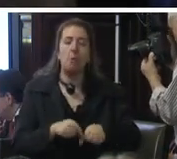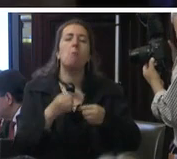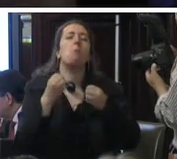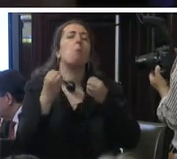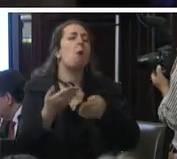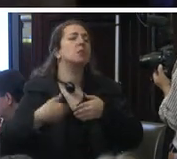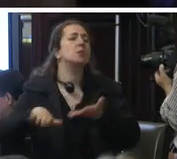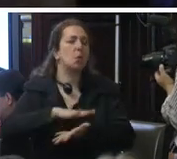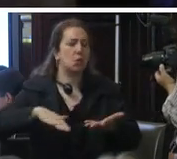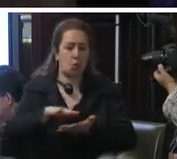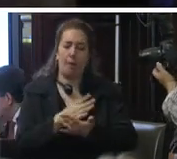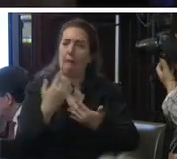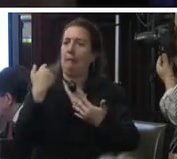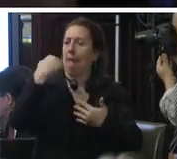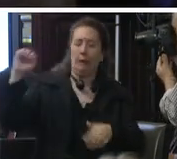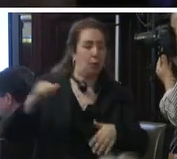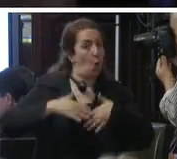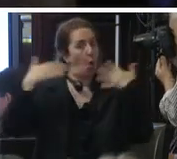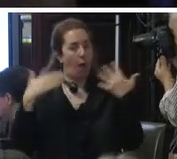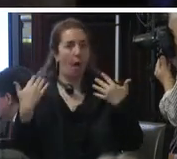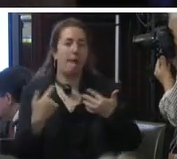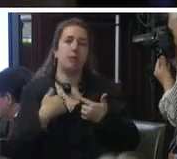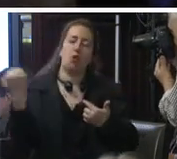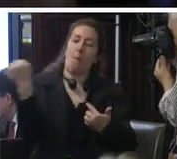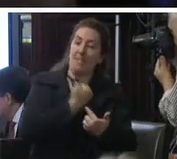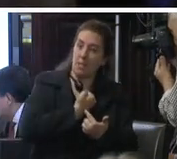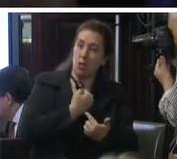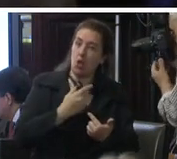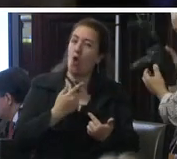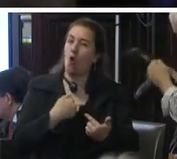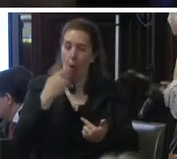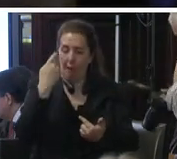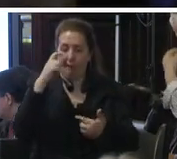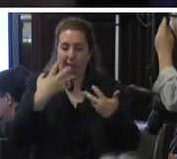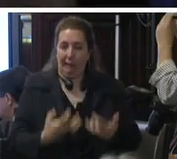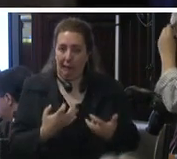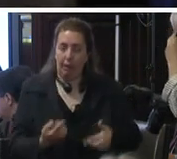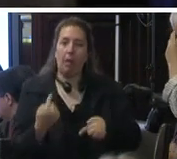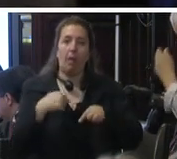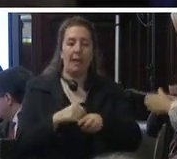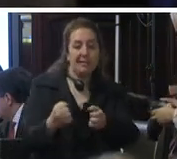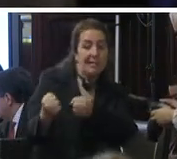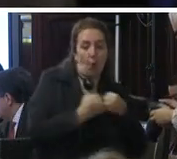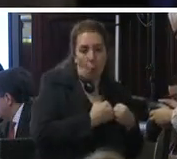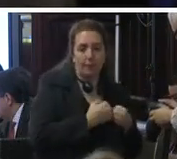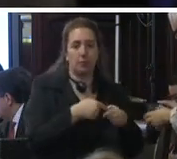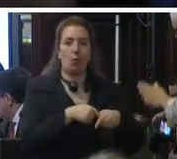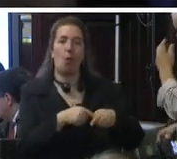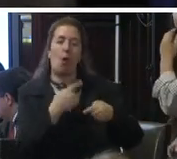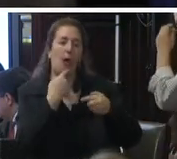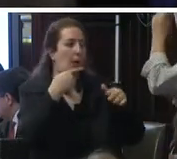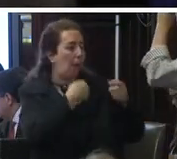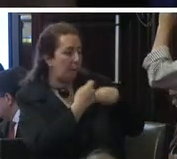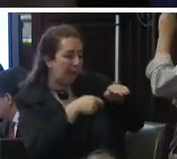social tales como delincuencia organizada homicidio doloso violación secuestro trata de personas delitos cometidos con medios